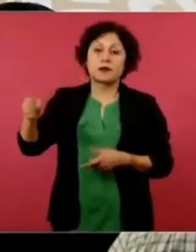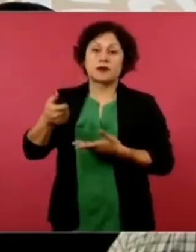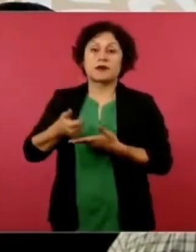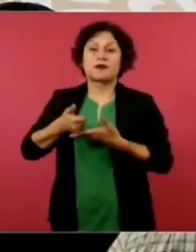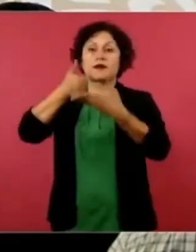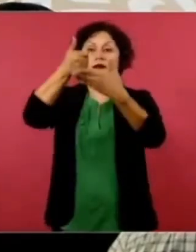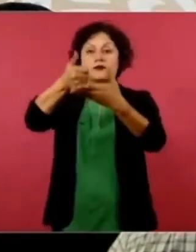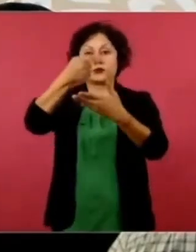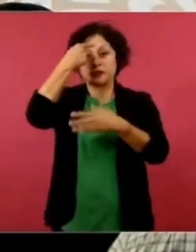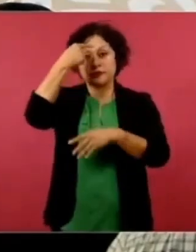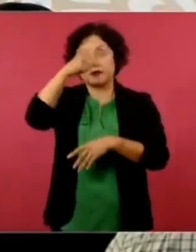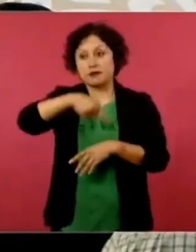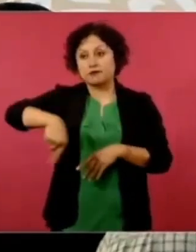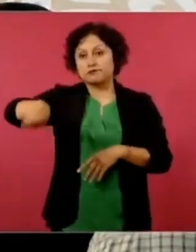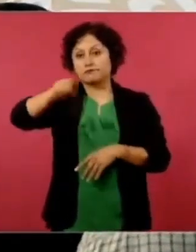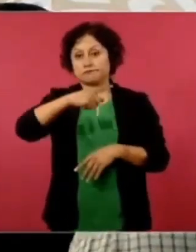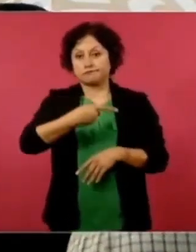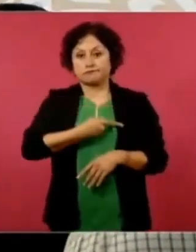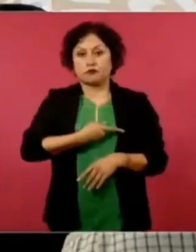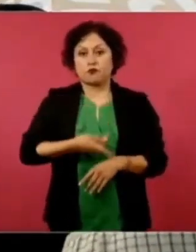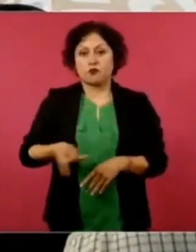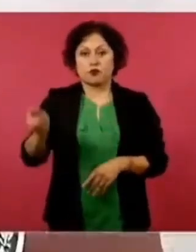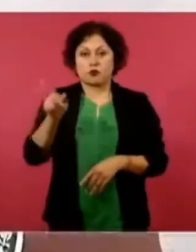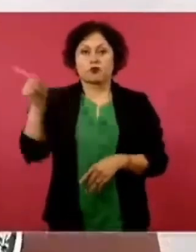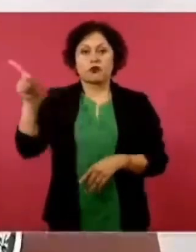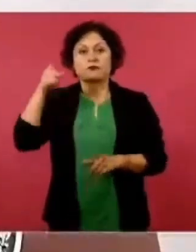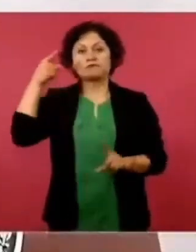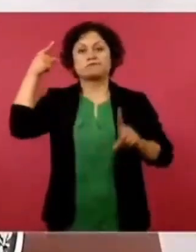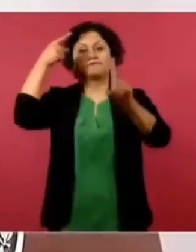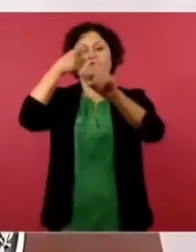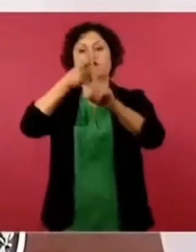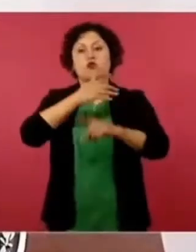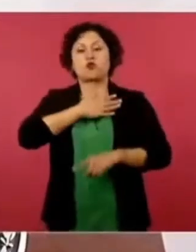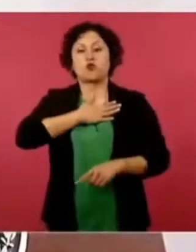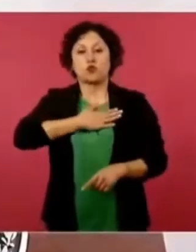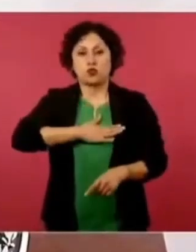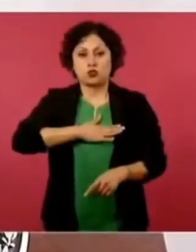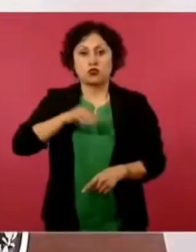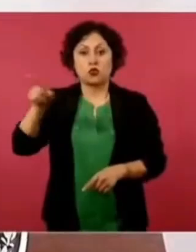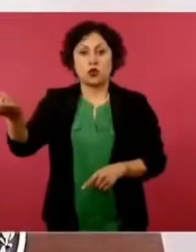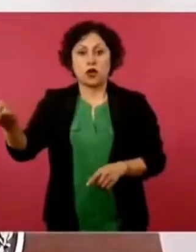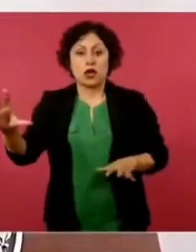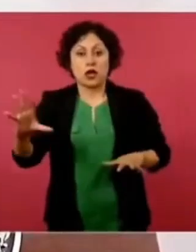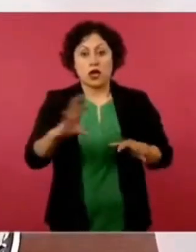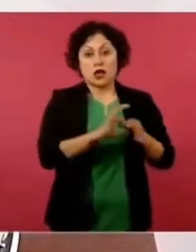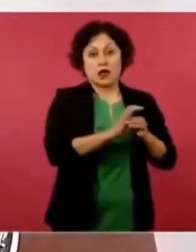está a favor de la justicia, no está con la oligarquía.